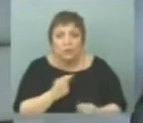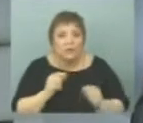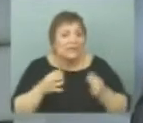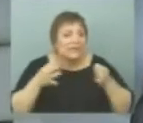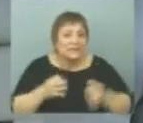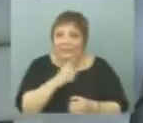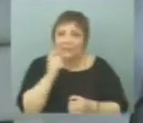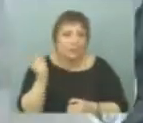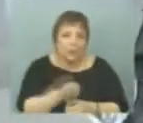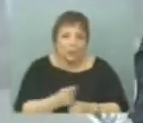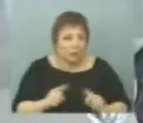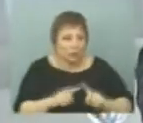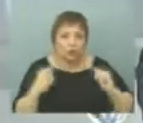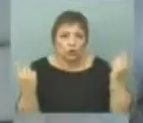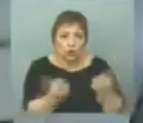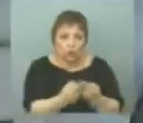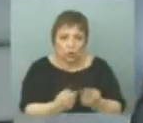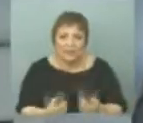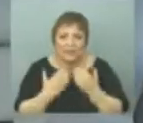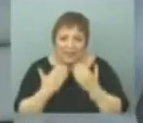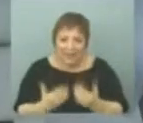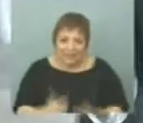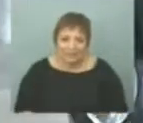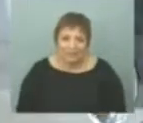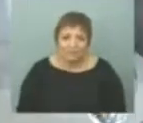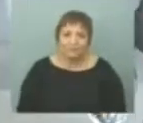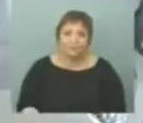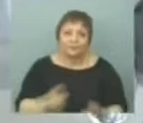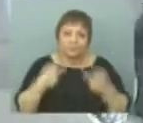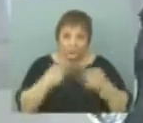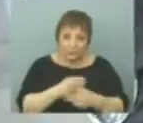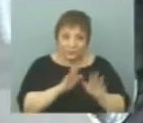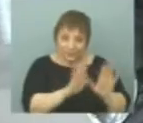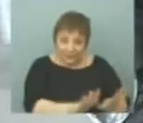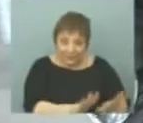excelentemente. Alfie, gracias por estar esta noche con nosotros. No, gracias a ustedes. Hacemos una pausa, quédense por aquí nomás. Y enseguida estamos...